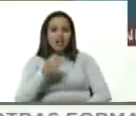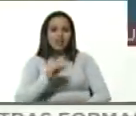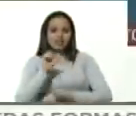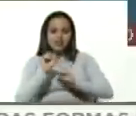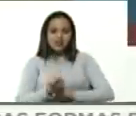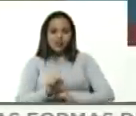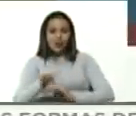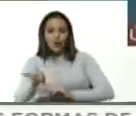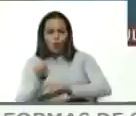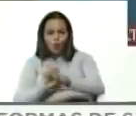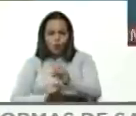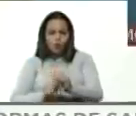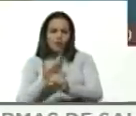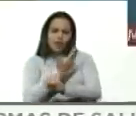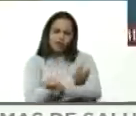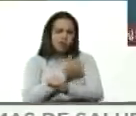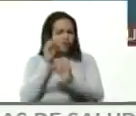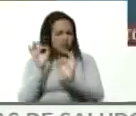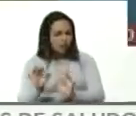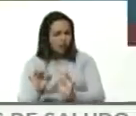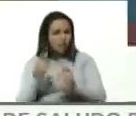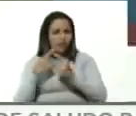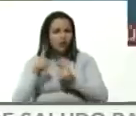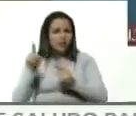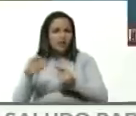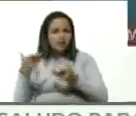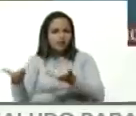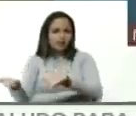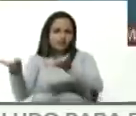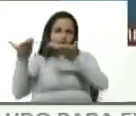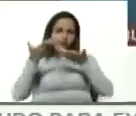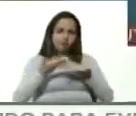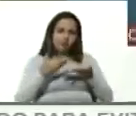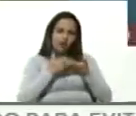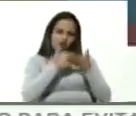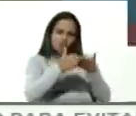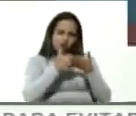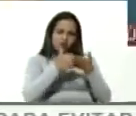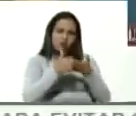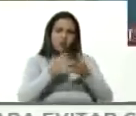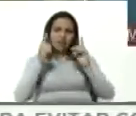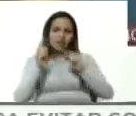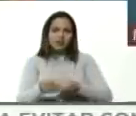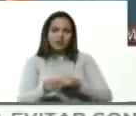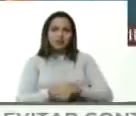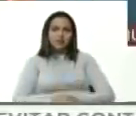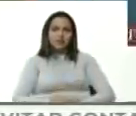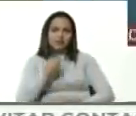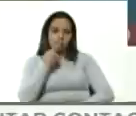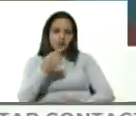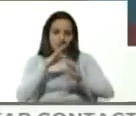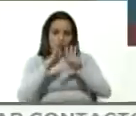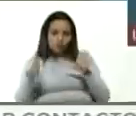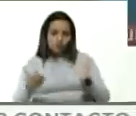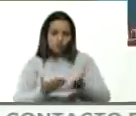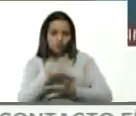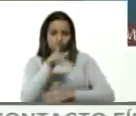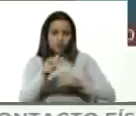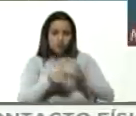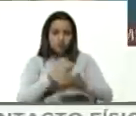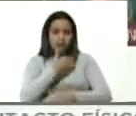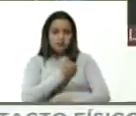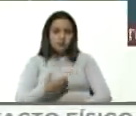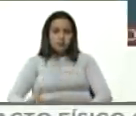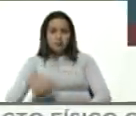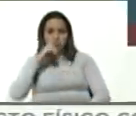compras pero también habrá donaciones pero también como lo ha pedido el mundo entero y el presidente Maduro ha sido muy claro